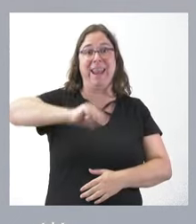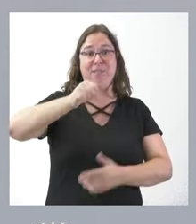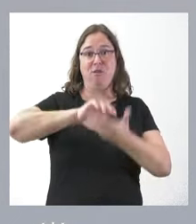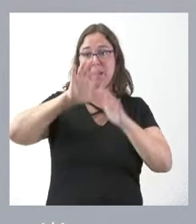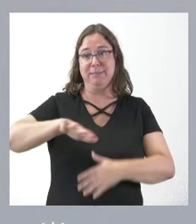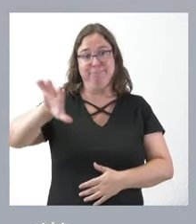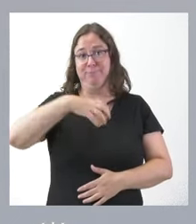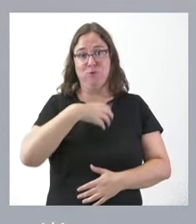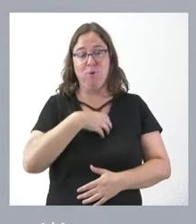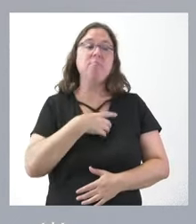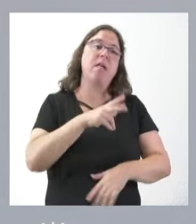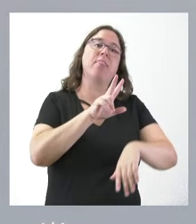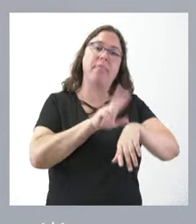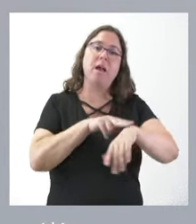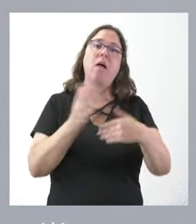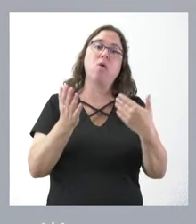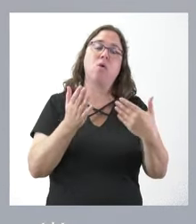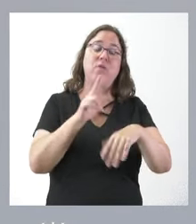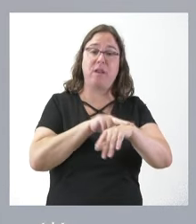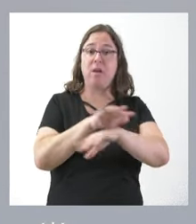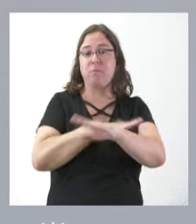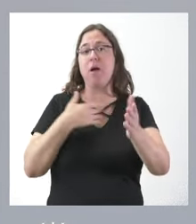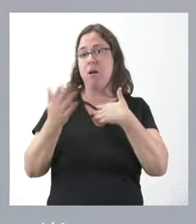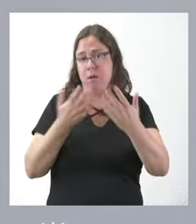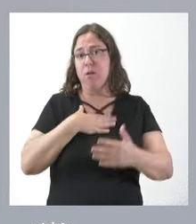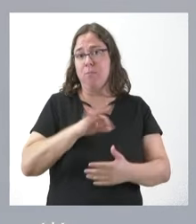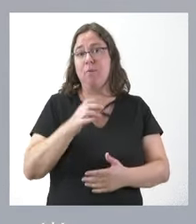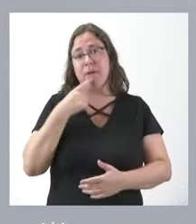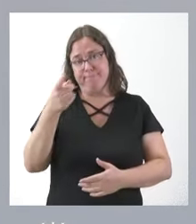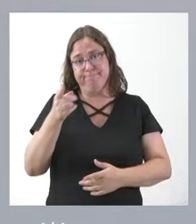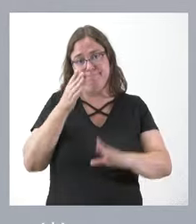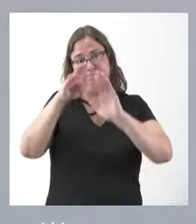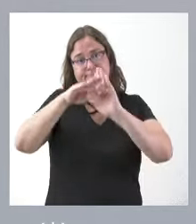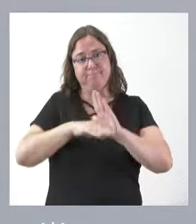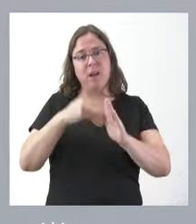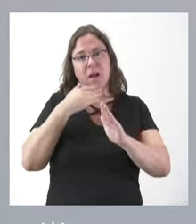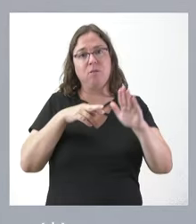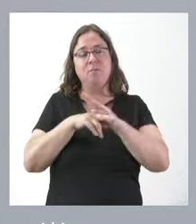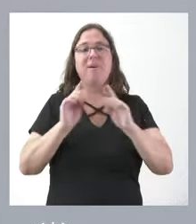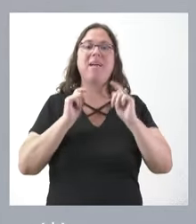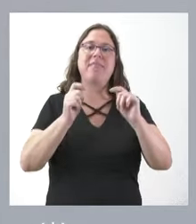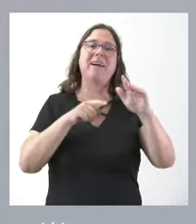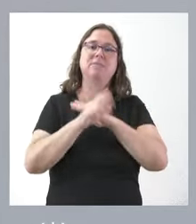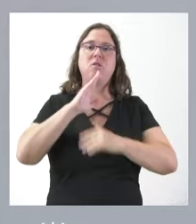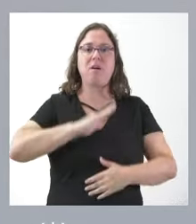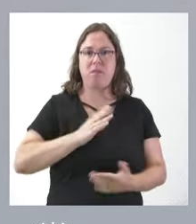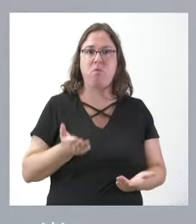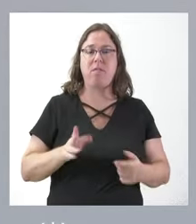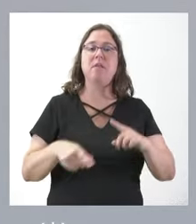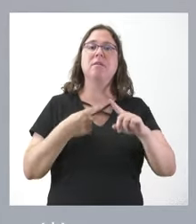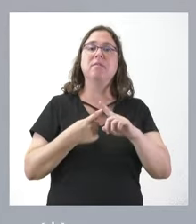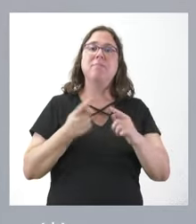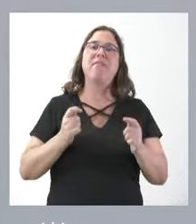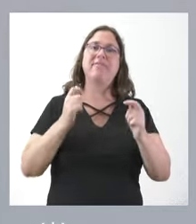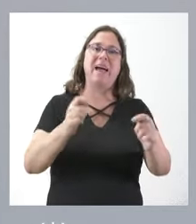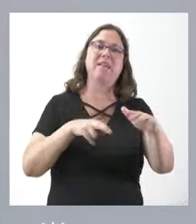podemos dirigirnos al delegado del Gobierno para que se establezcan los mecanismos para una adecuada gestión de estos recursos y para dotar de los